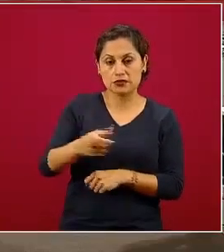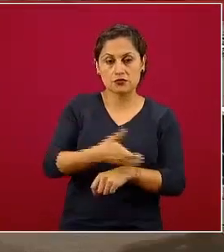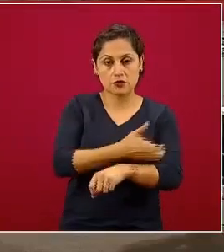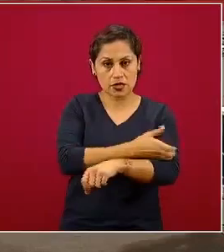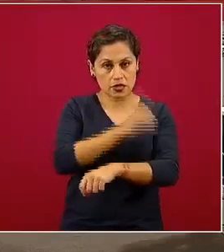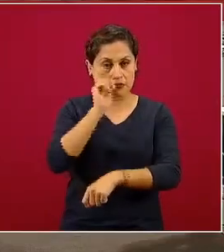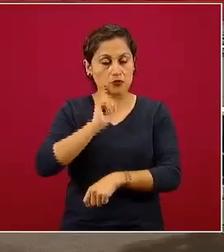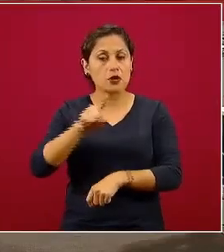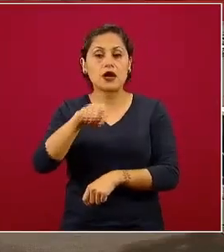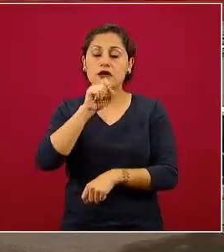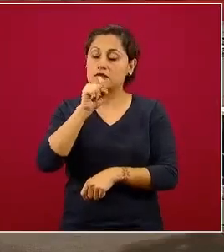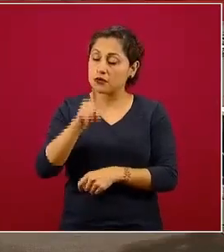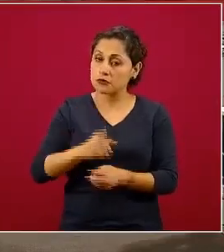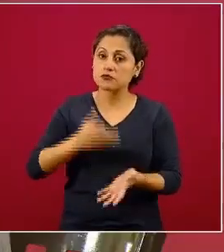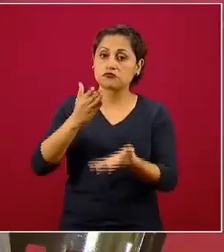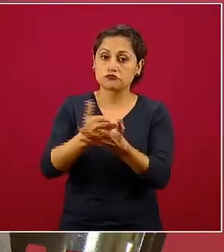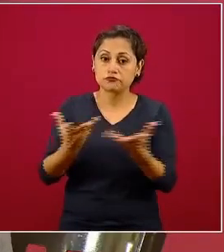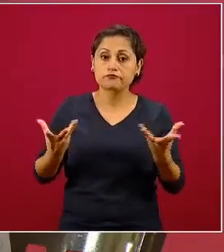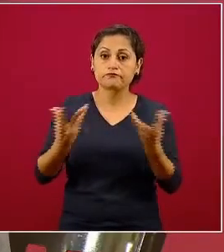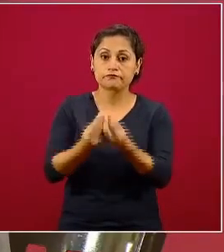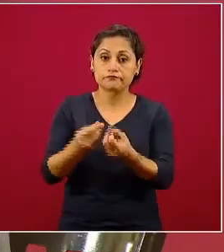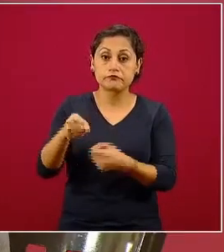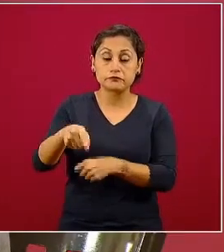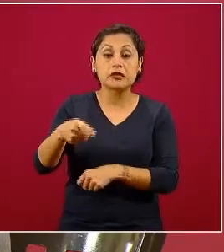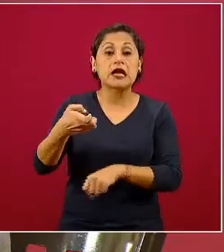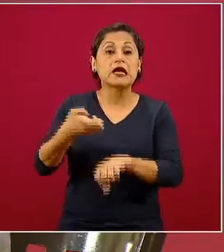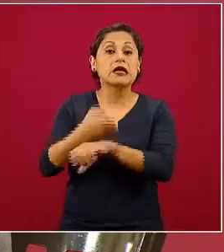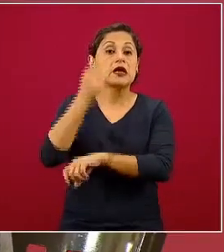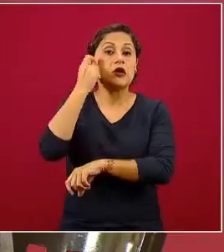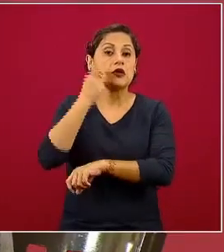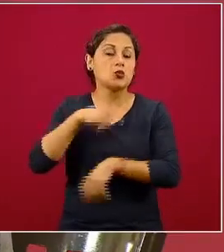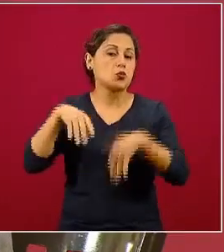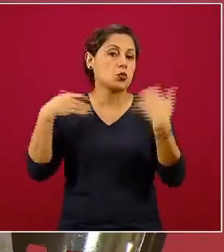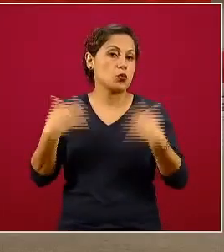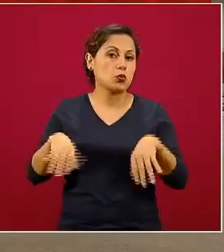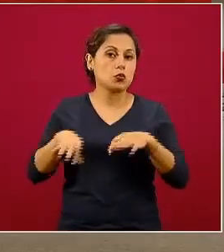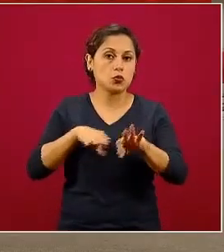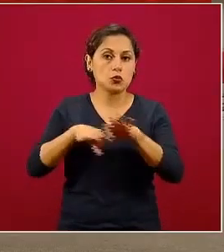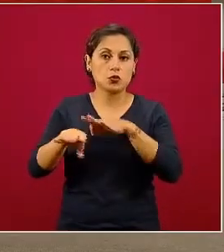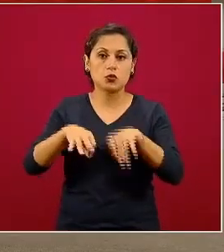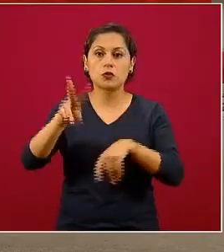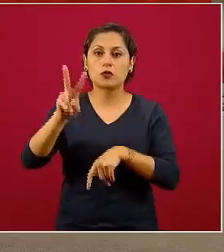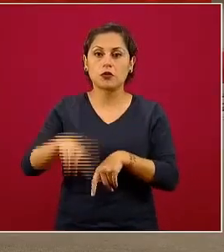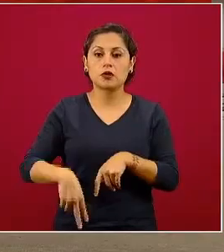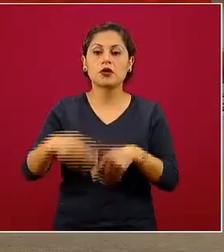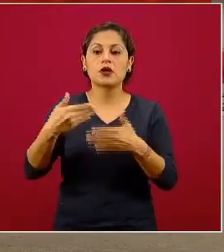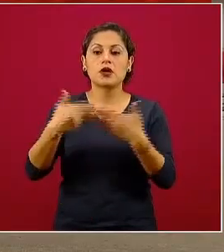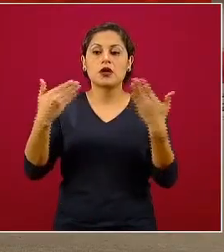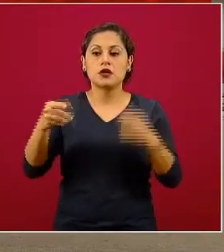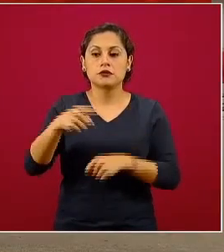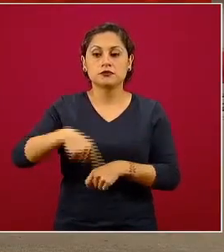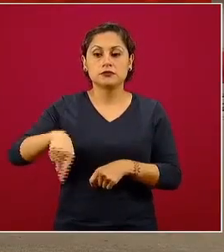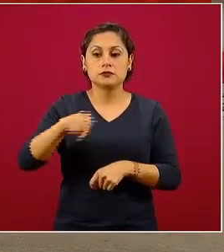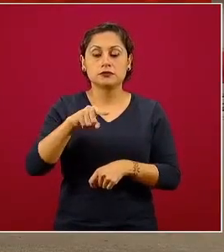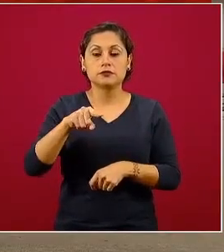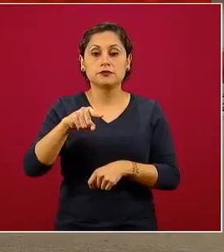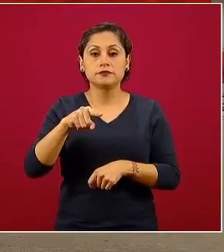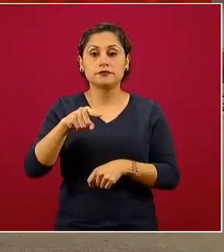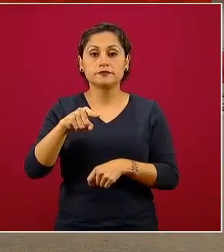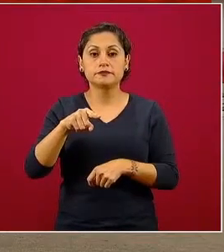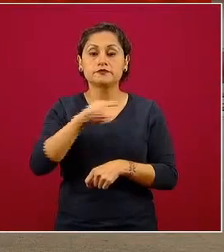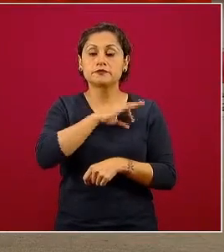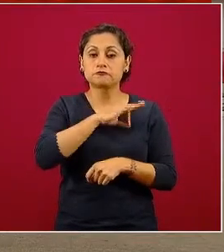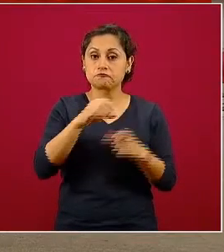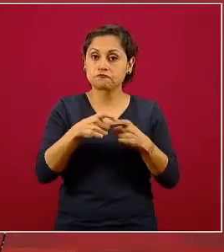Ha sido sumamente productiva el trabajo que se ha hecho ahí. La más reciente adición de capacidad de atención también